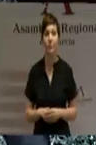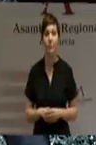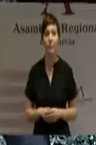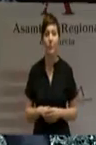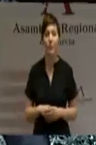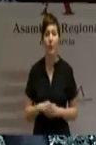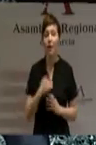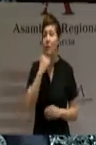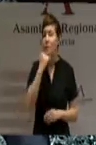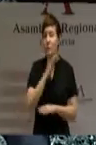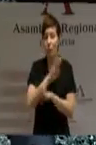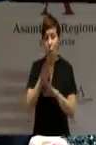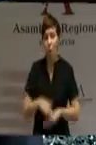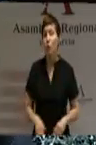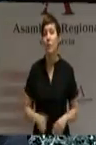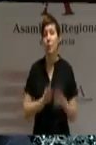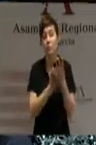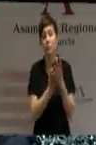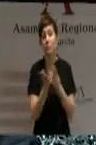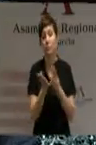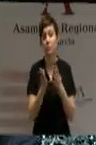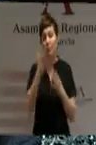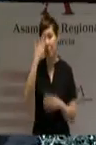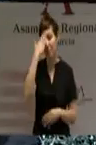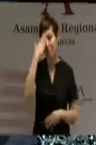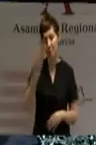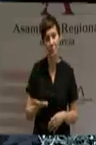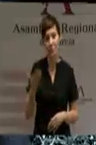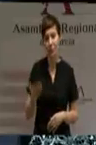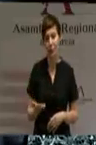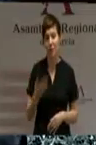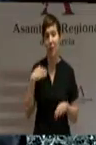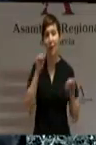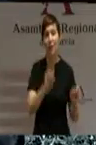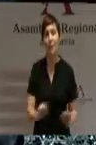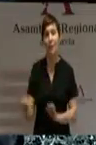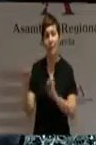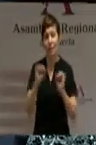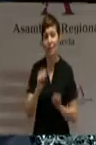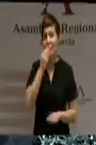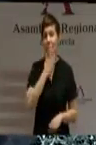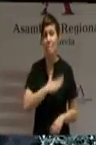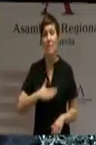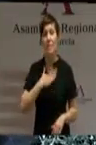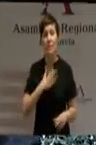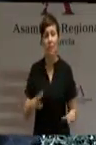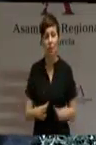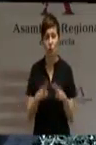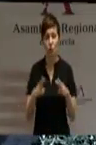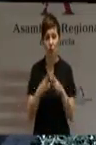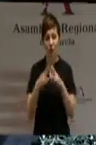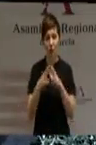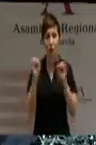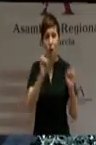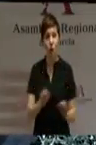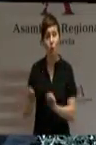final el eje que considero más importante, que es la defensa del bienestar social y la lucha contra